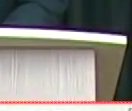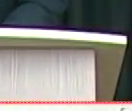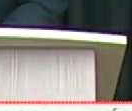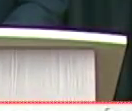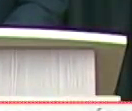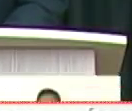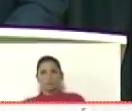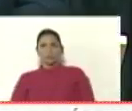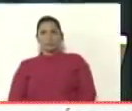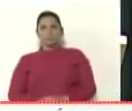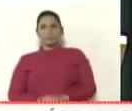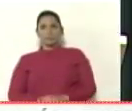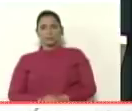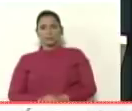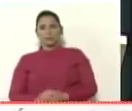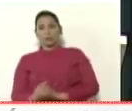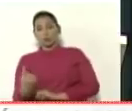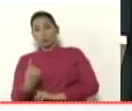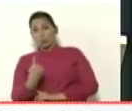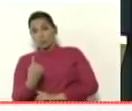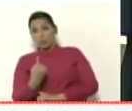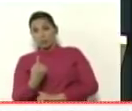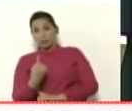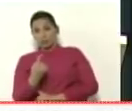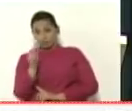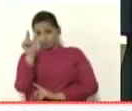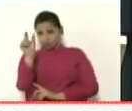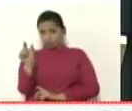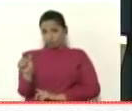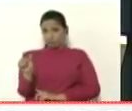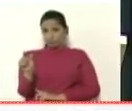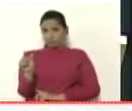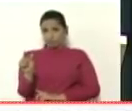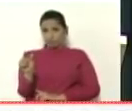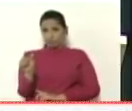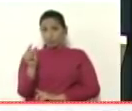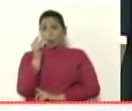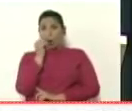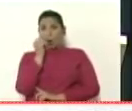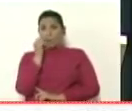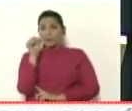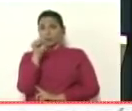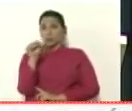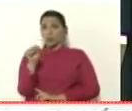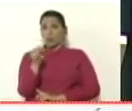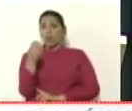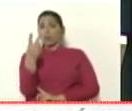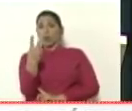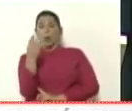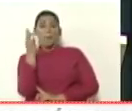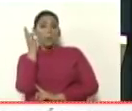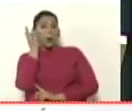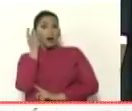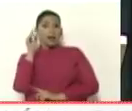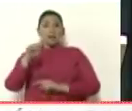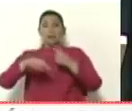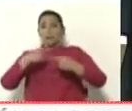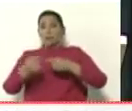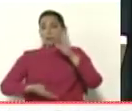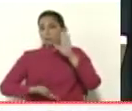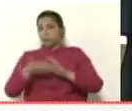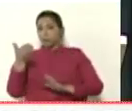no solamente está allí el señor superlano con las dos señoras con las que después se fue